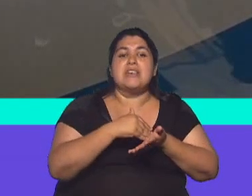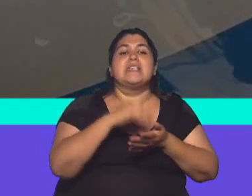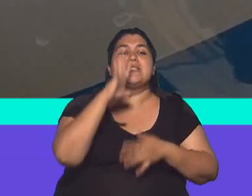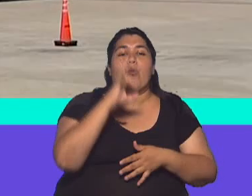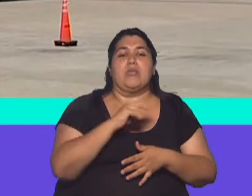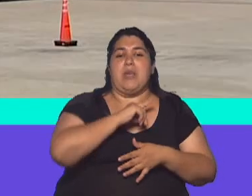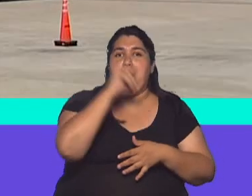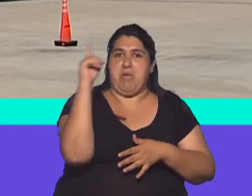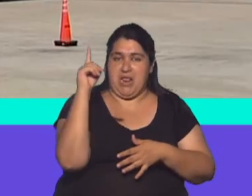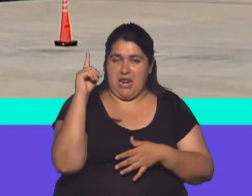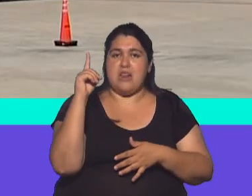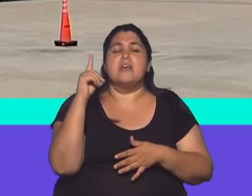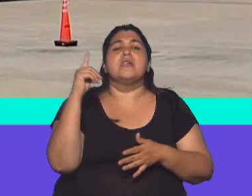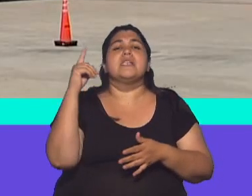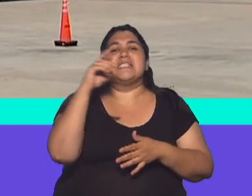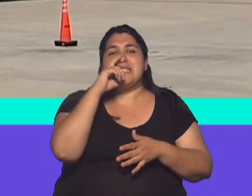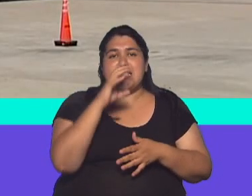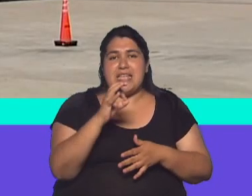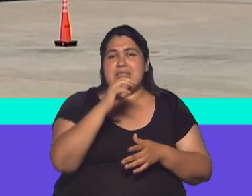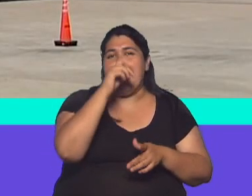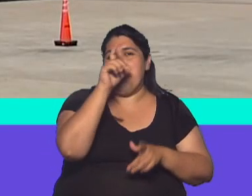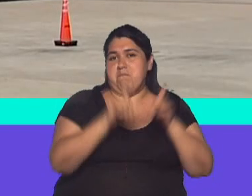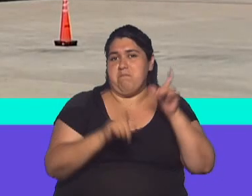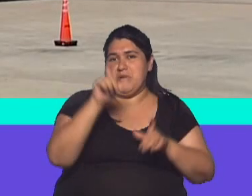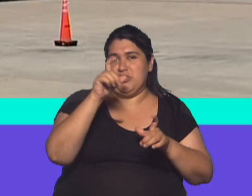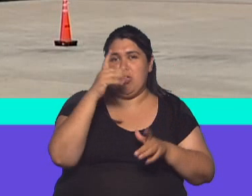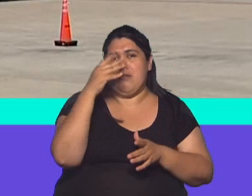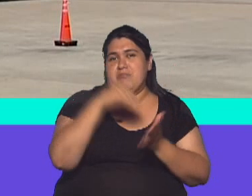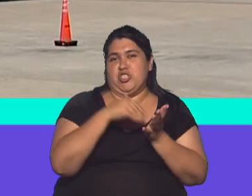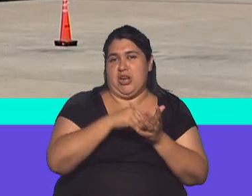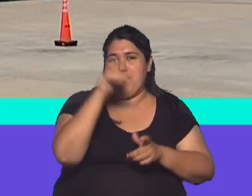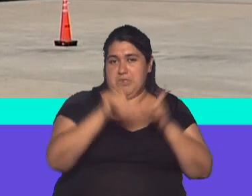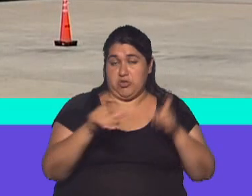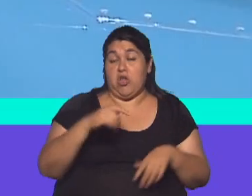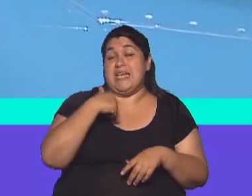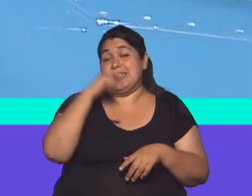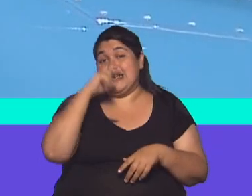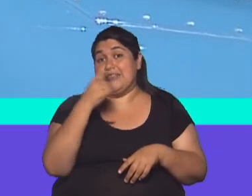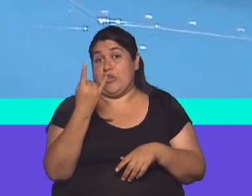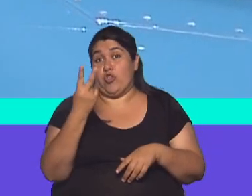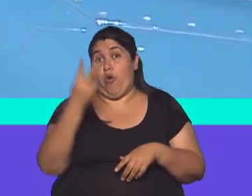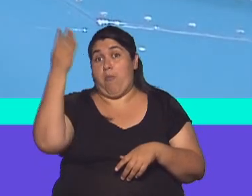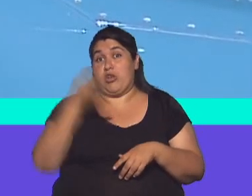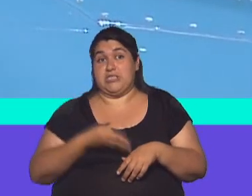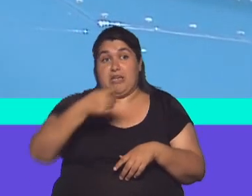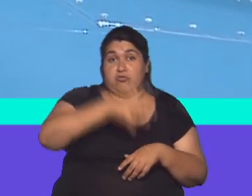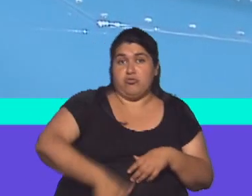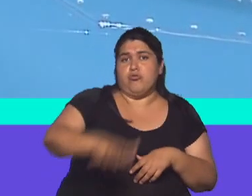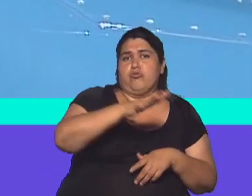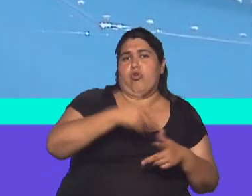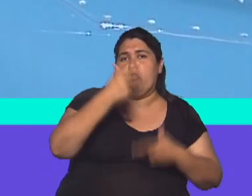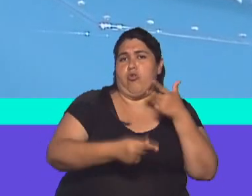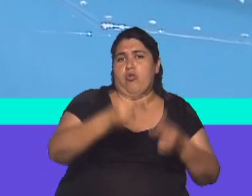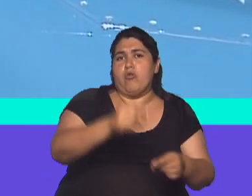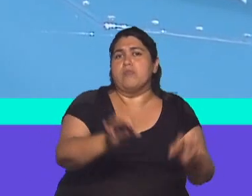a 37 millones de habitantes, lo que permite que el 72% de la población completara su esquema de